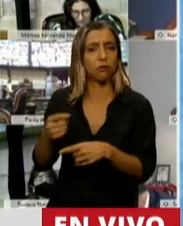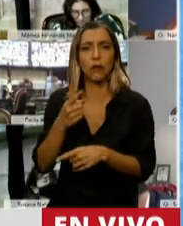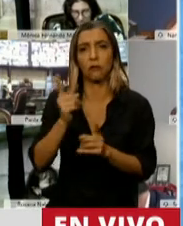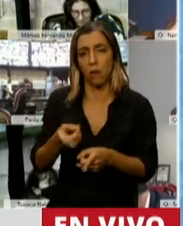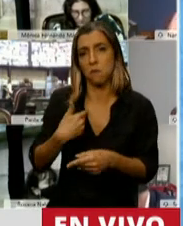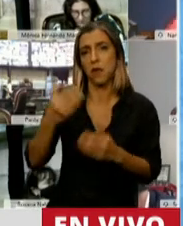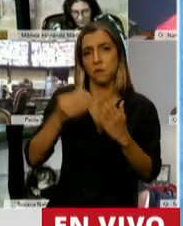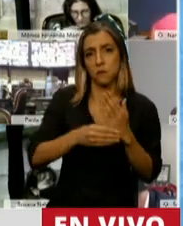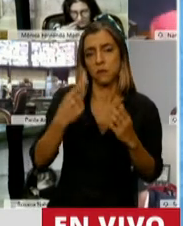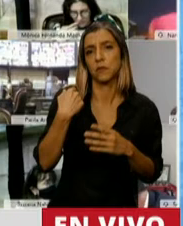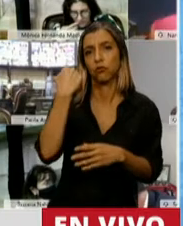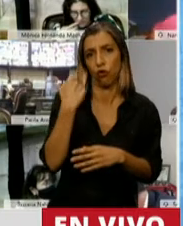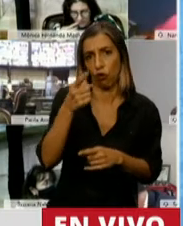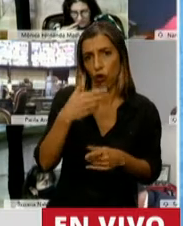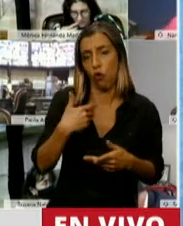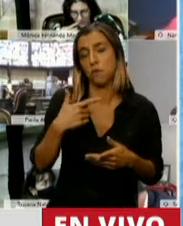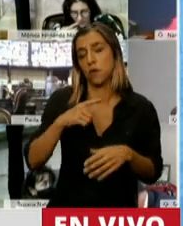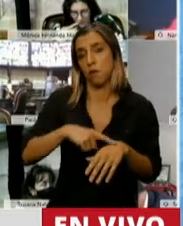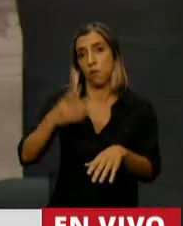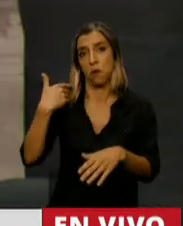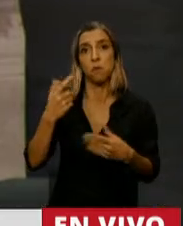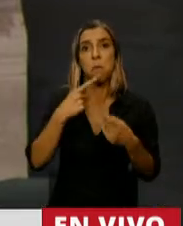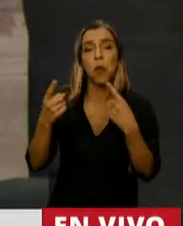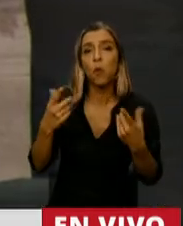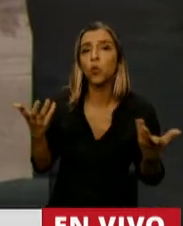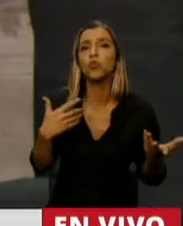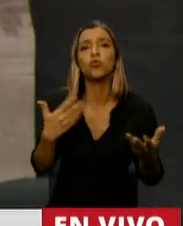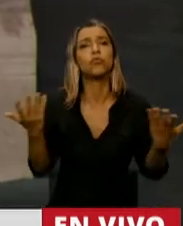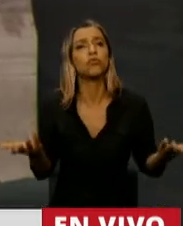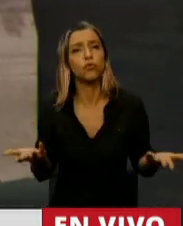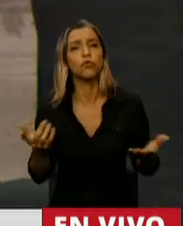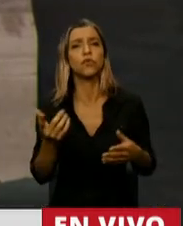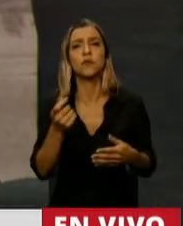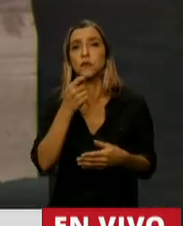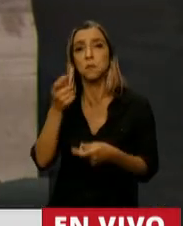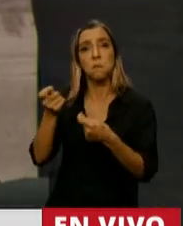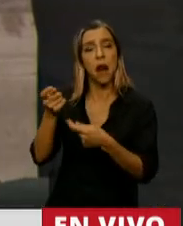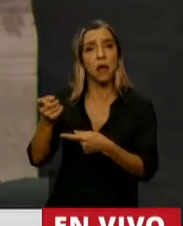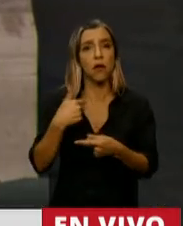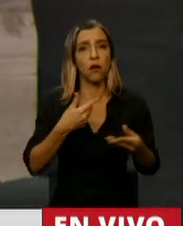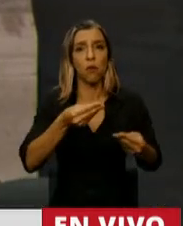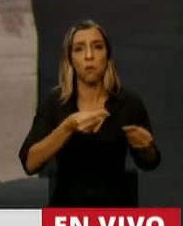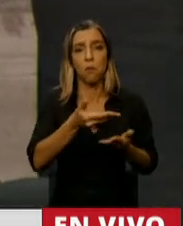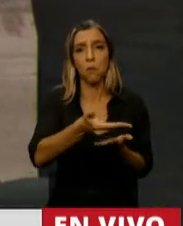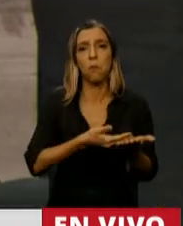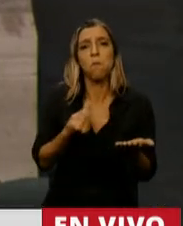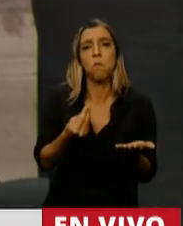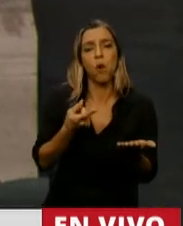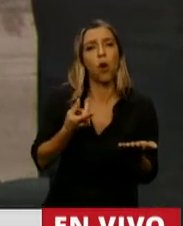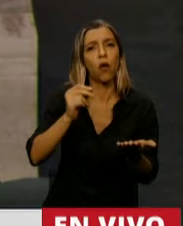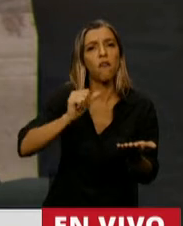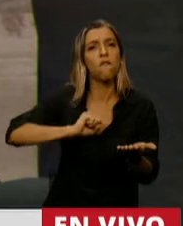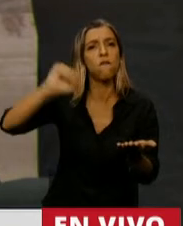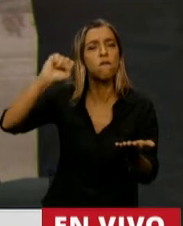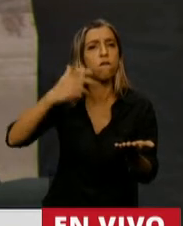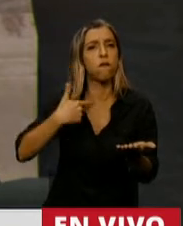trajo a este debate y de presupuesto, ¿por qué entonces se basa este proyecto en una inflación del 29%?